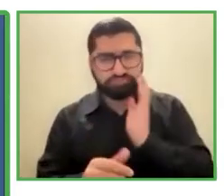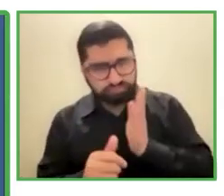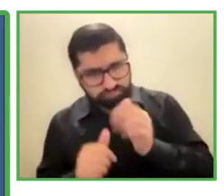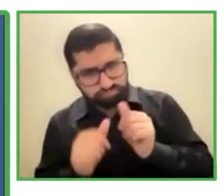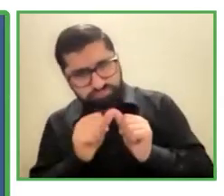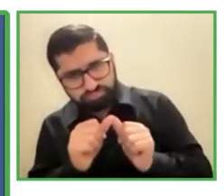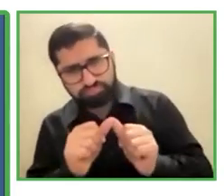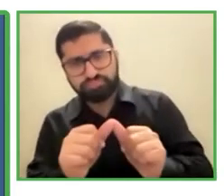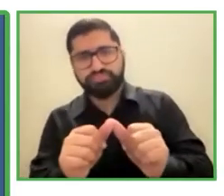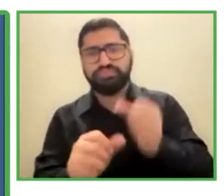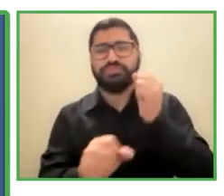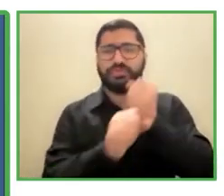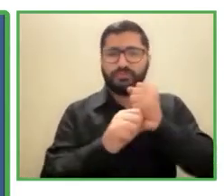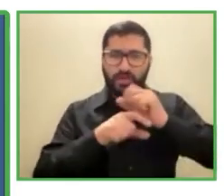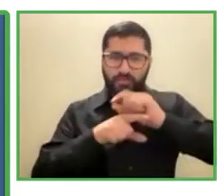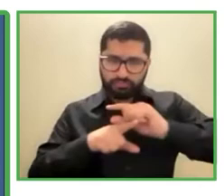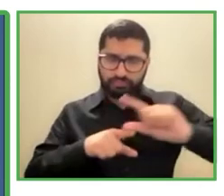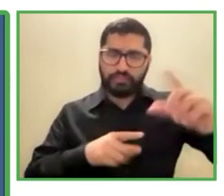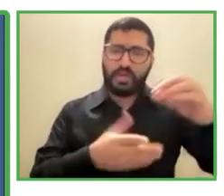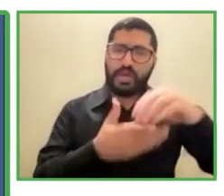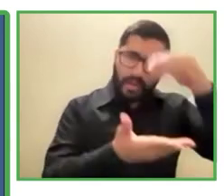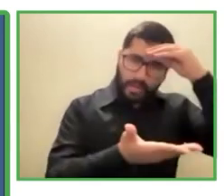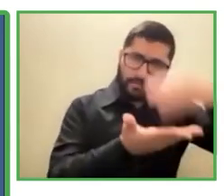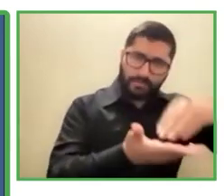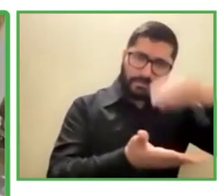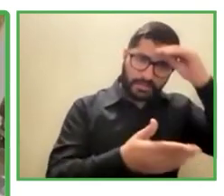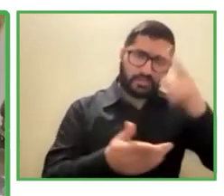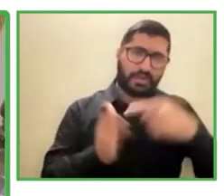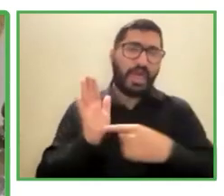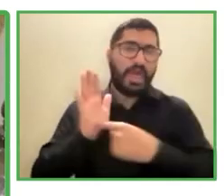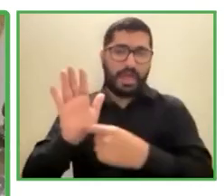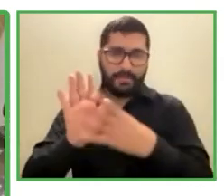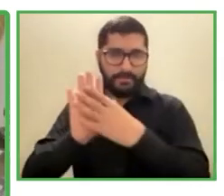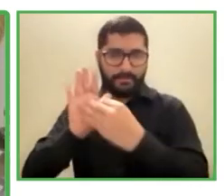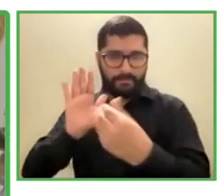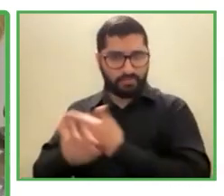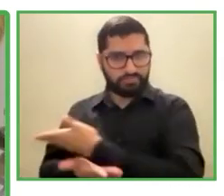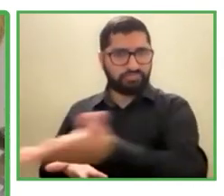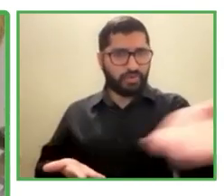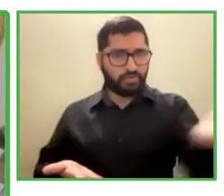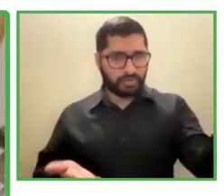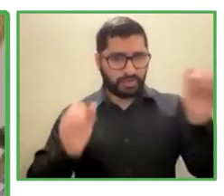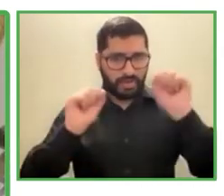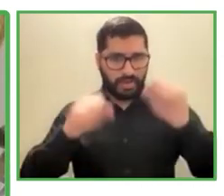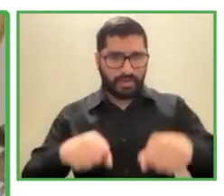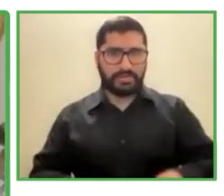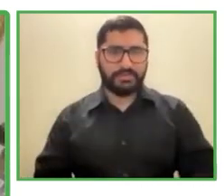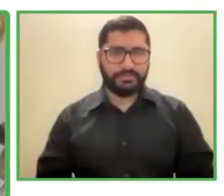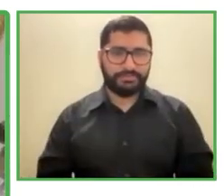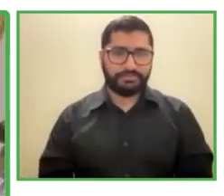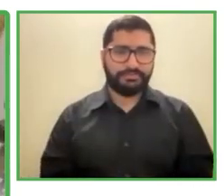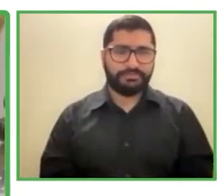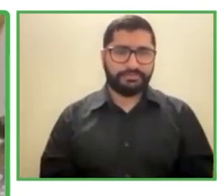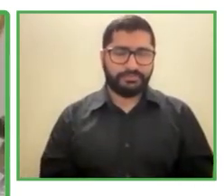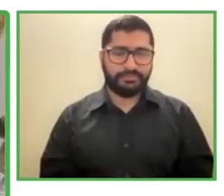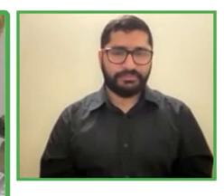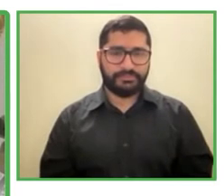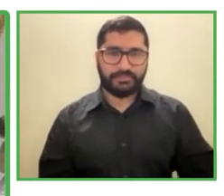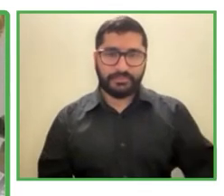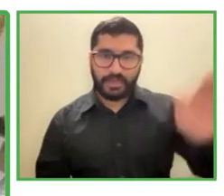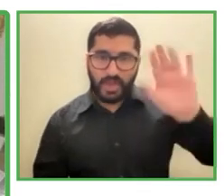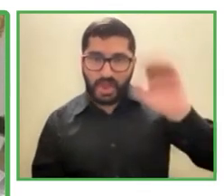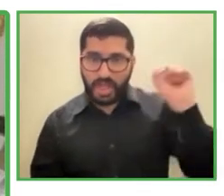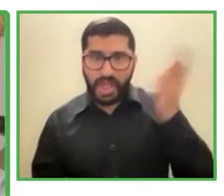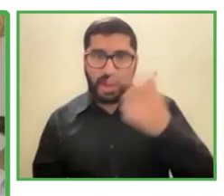ejemplo para otras personas. Hola, soy Terence Margaret y yo